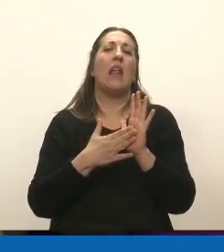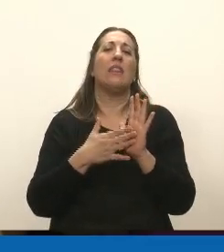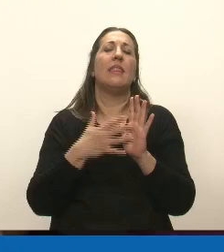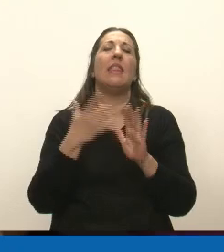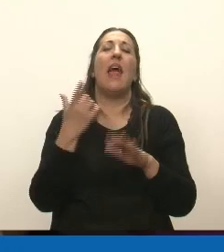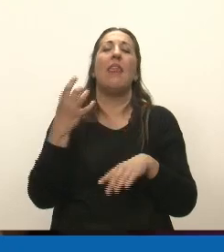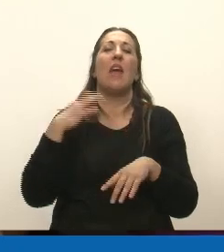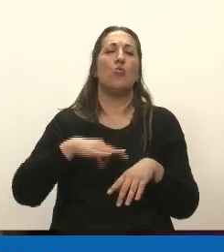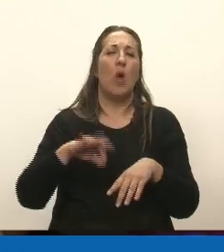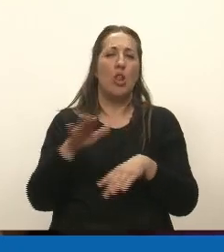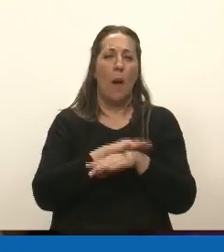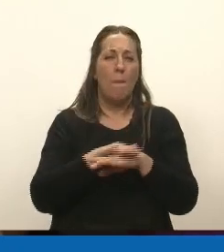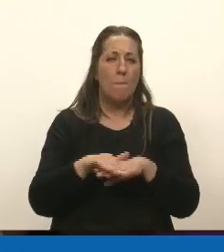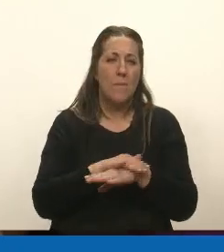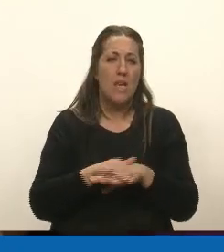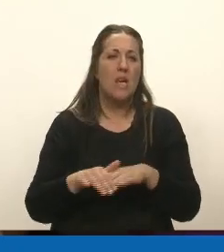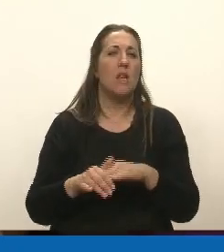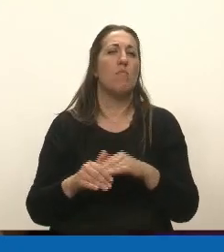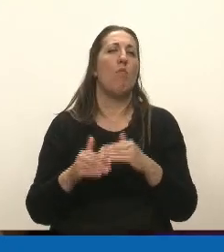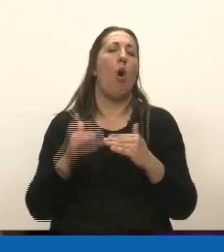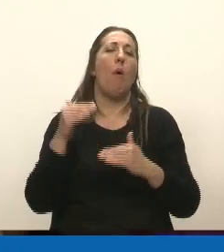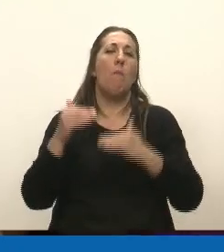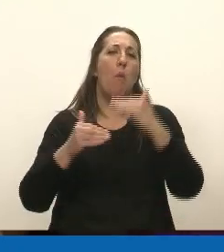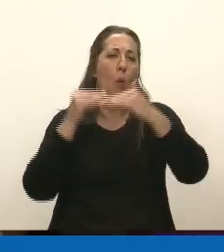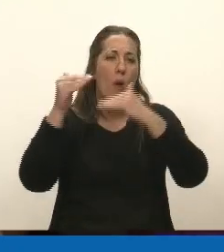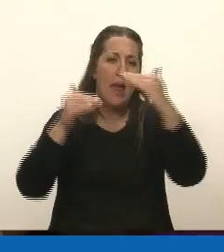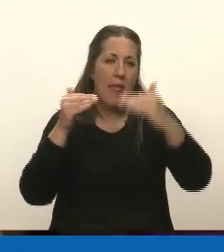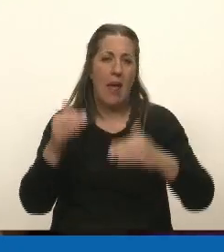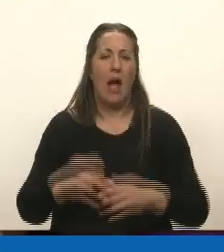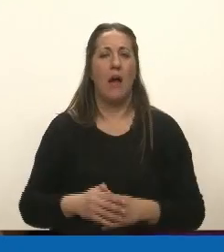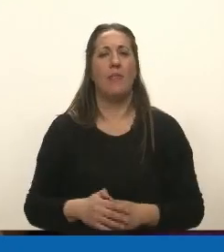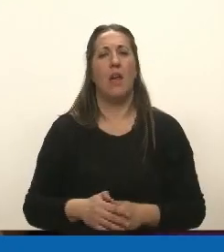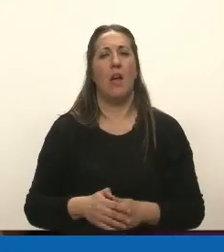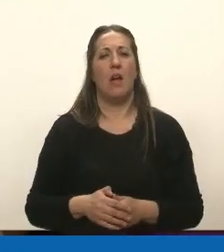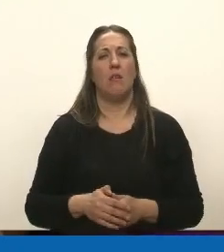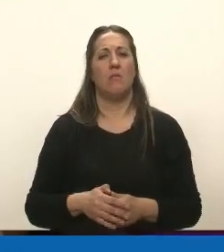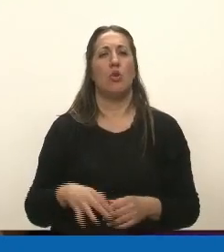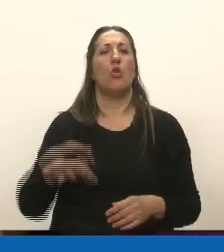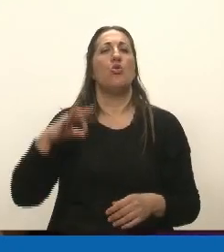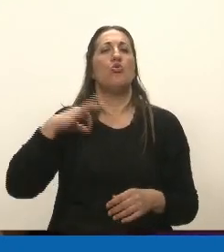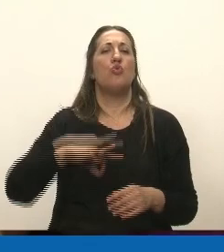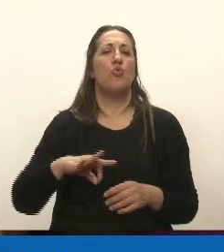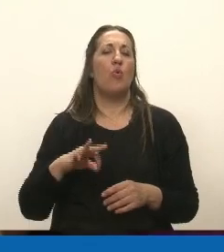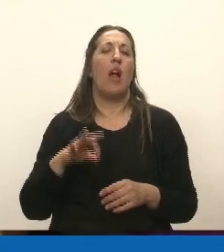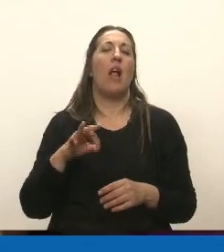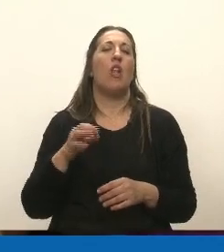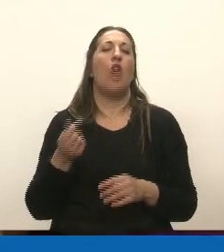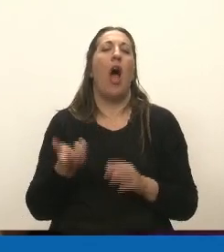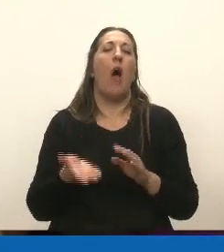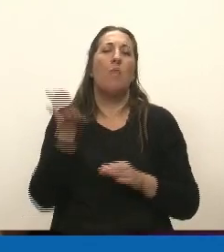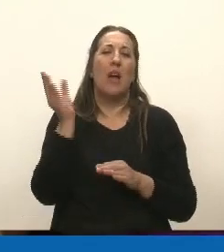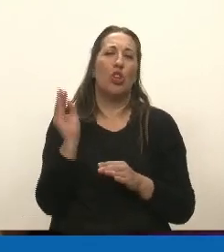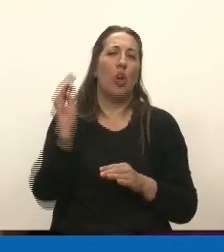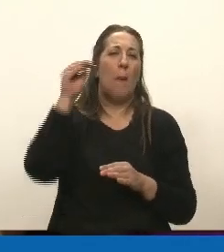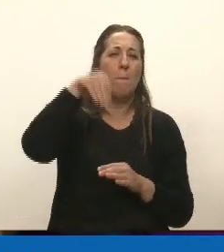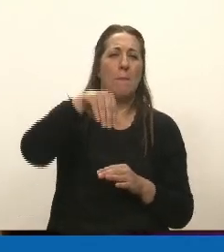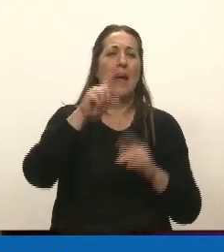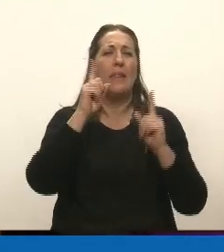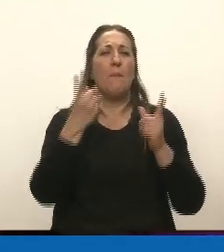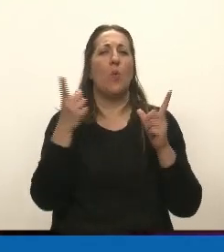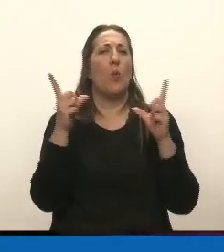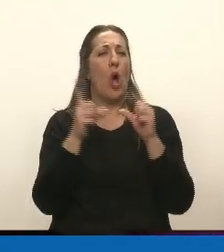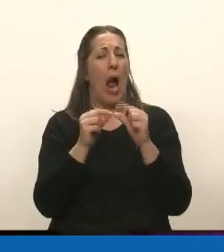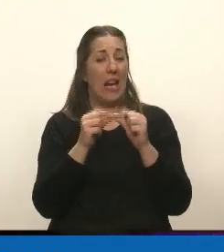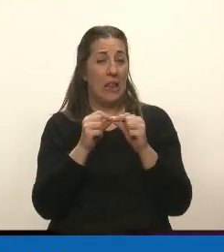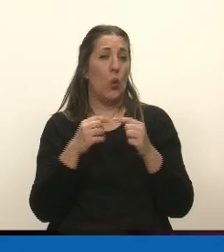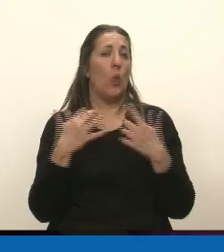la movilidad, los aumentos adicionales y finalmente un artículo que no ha dejado de ser controversial